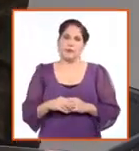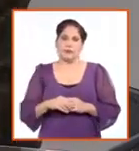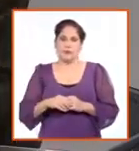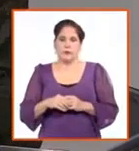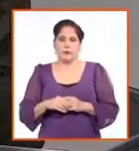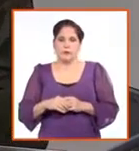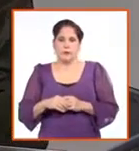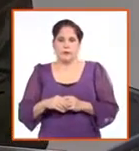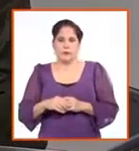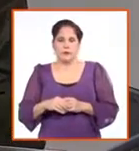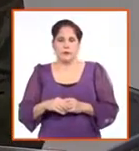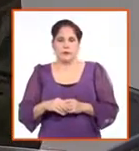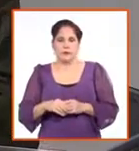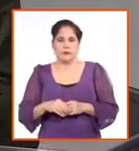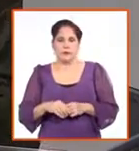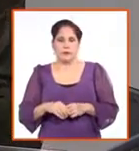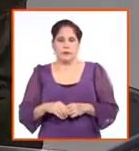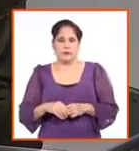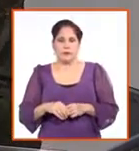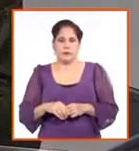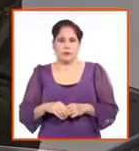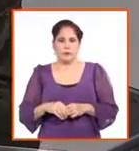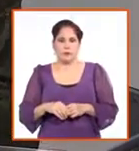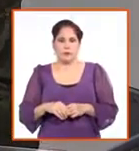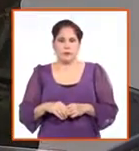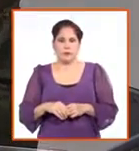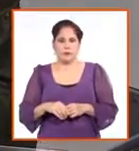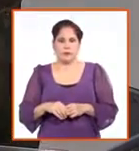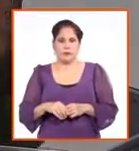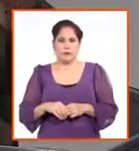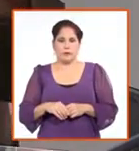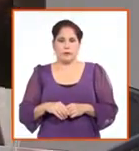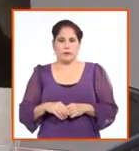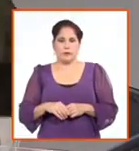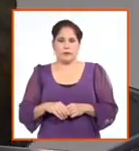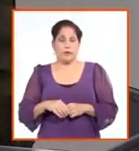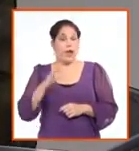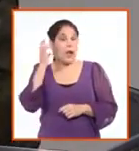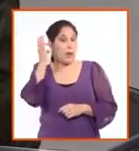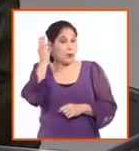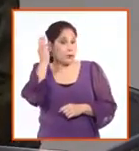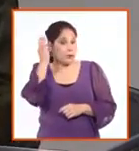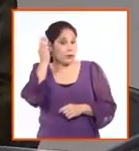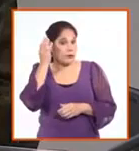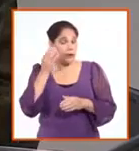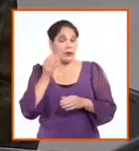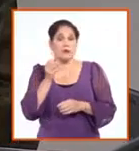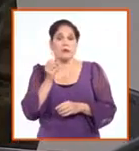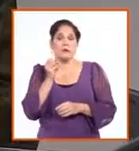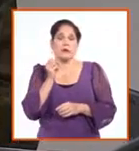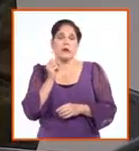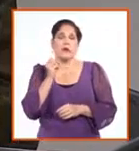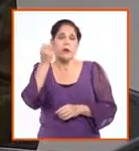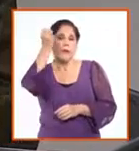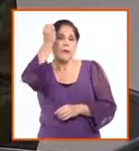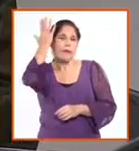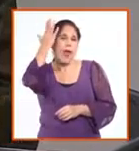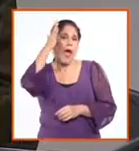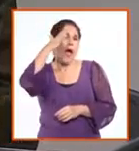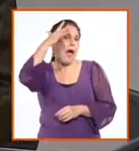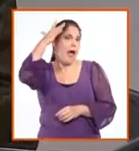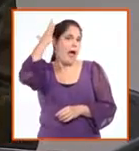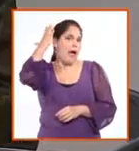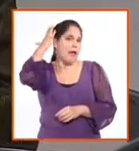fenómeno abordado, lo abordó la representante de Guardia Fundera, abordado en el video, que es la